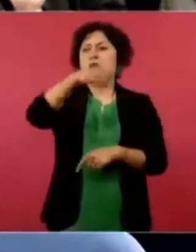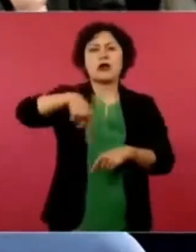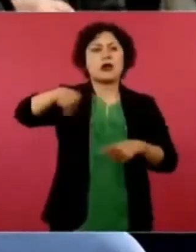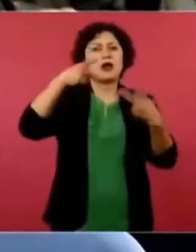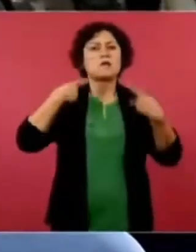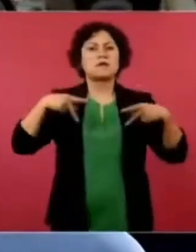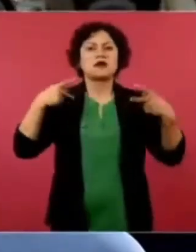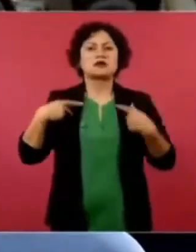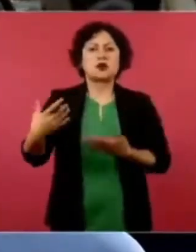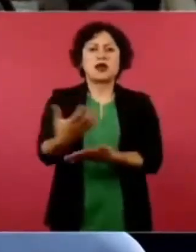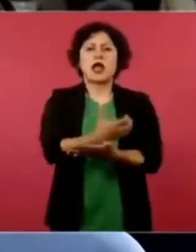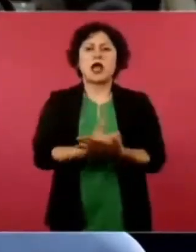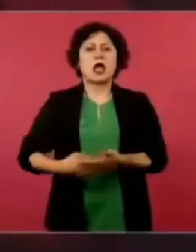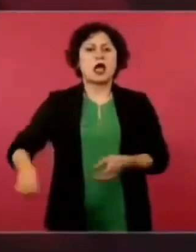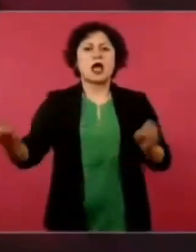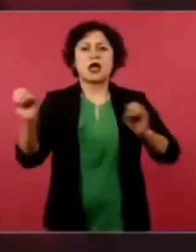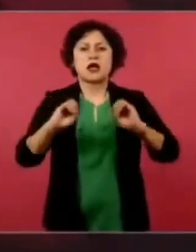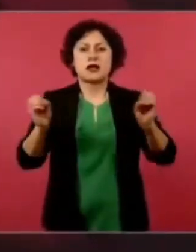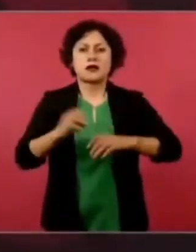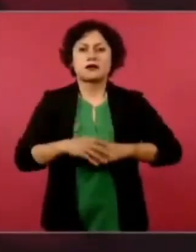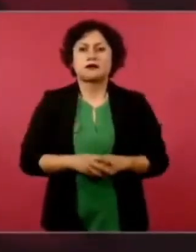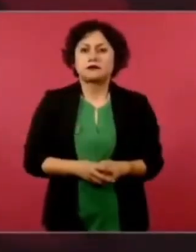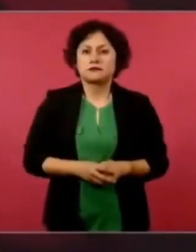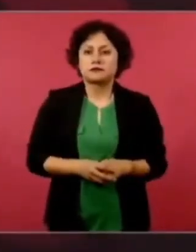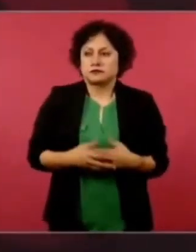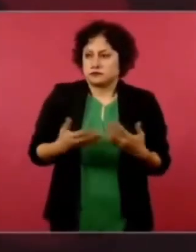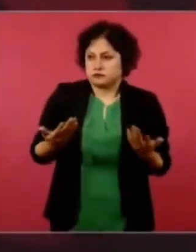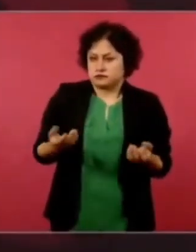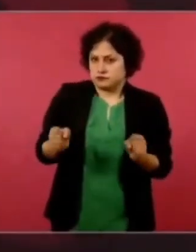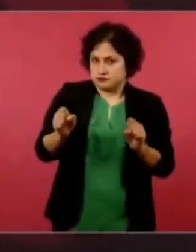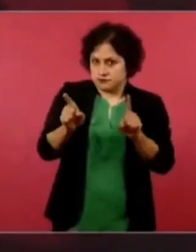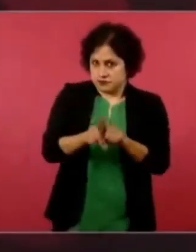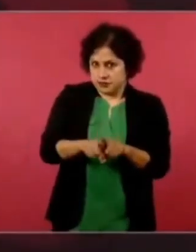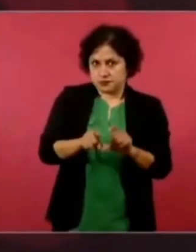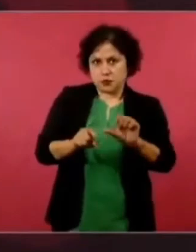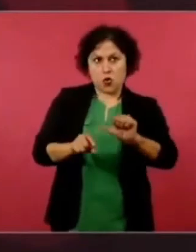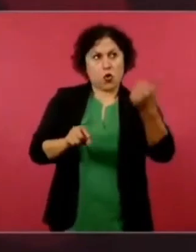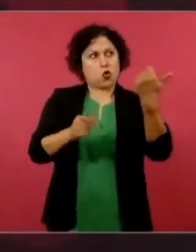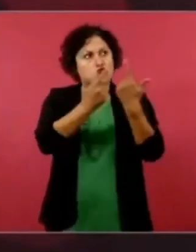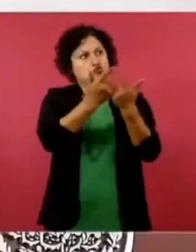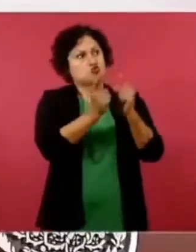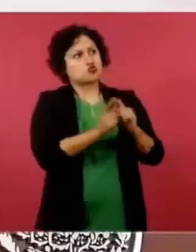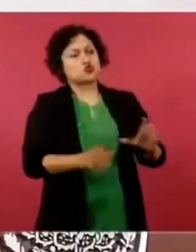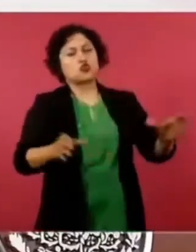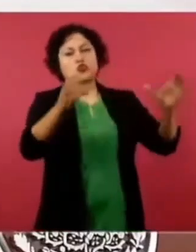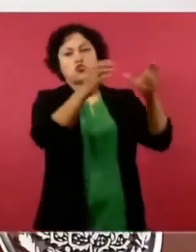Es lo que dicen también mis adversarios, que ya me voy a ir y ellos van a seguir.